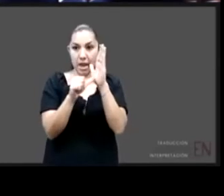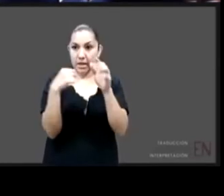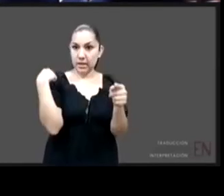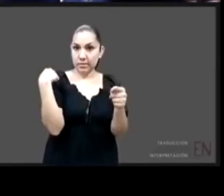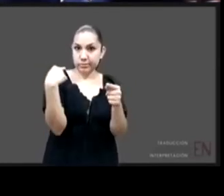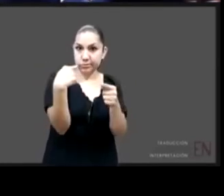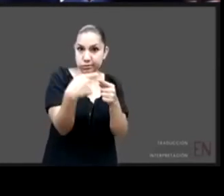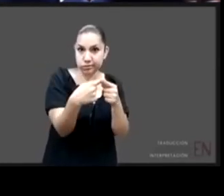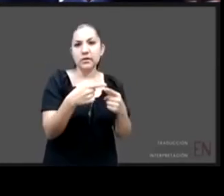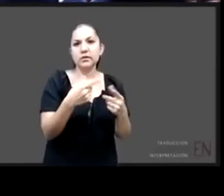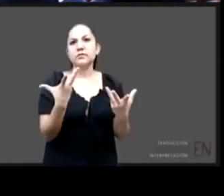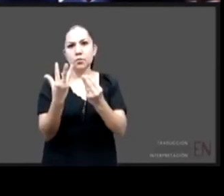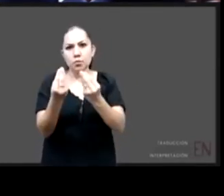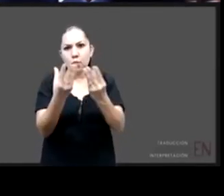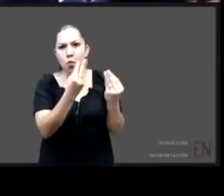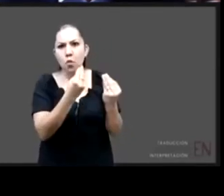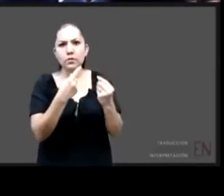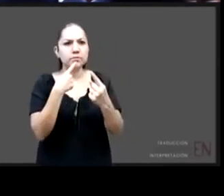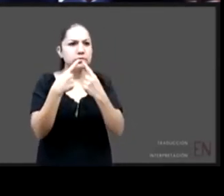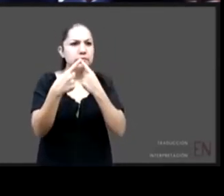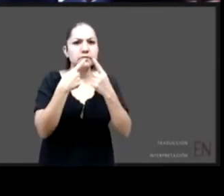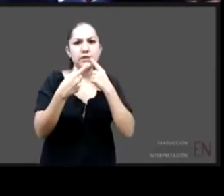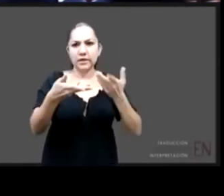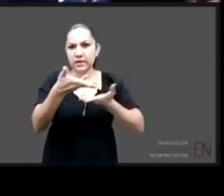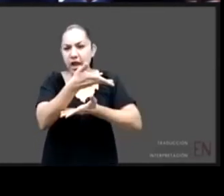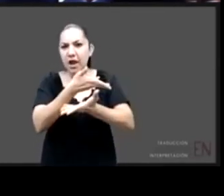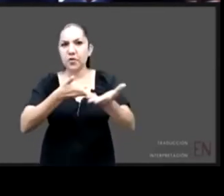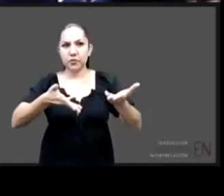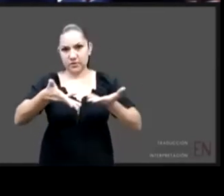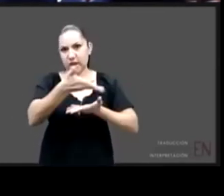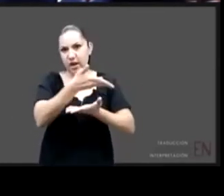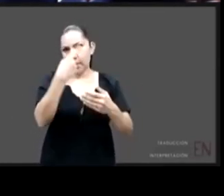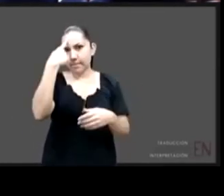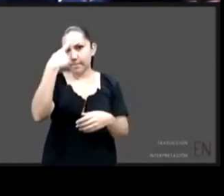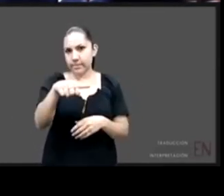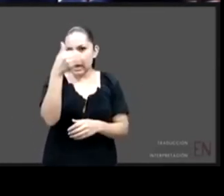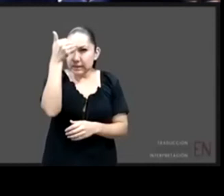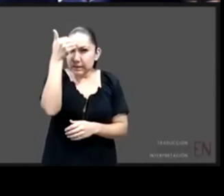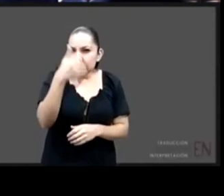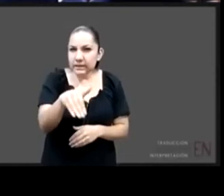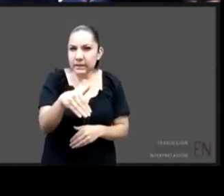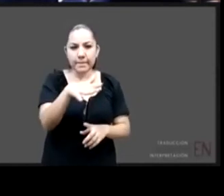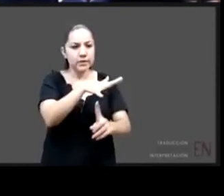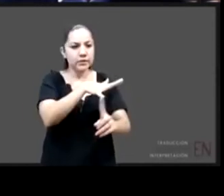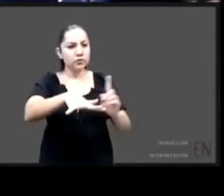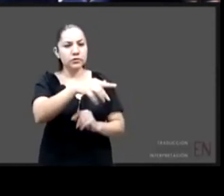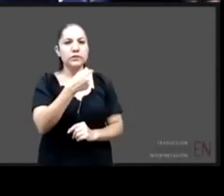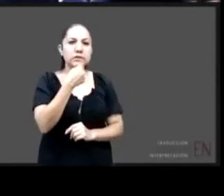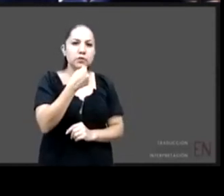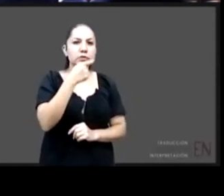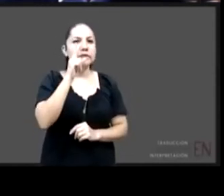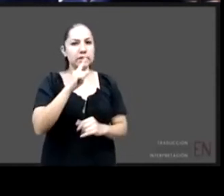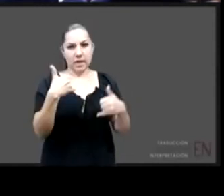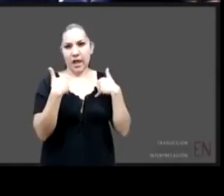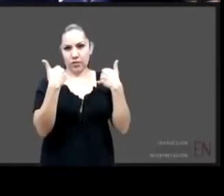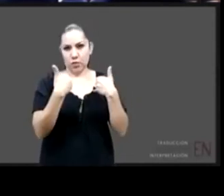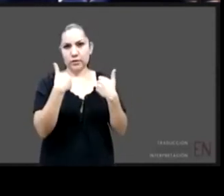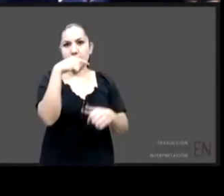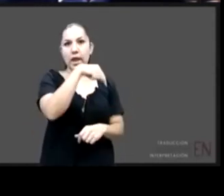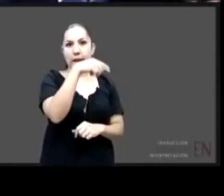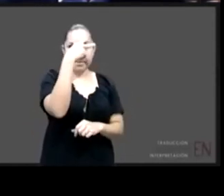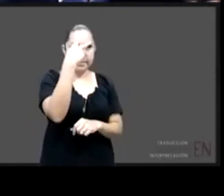diálogo en torno a la situación que viven niños, niñas y adolescentes en nuestro país y en otros lugares también del mundo.